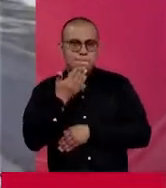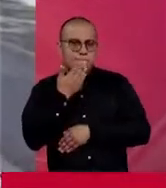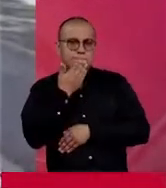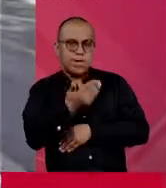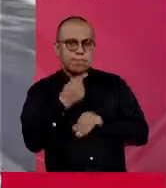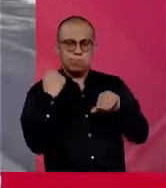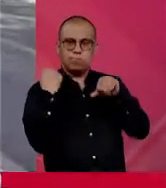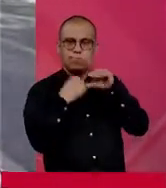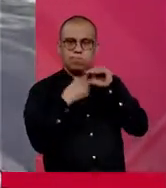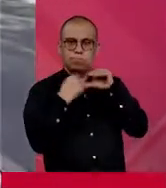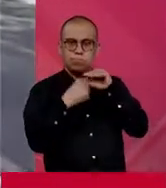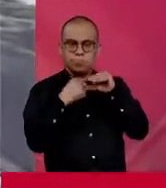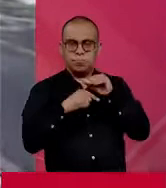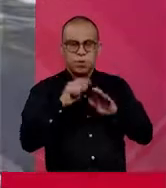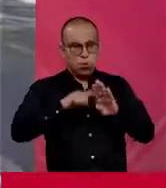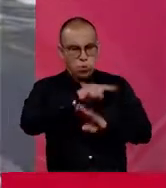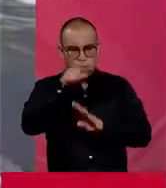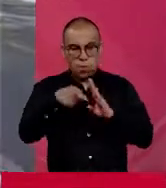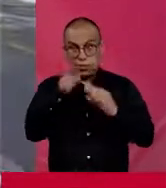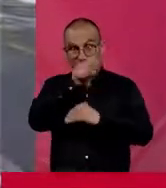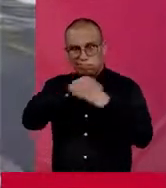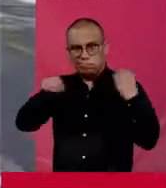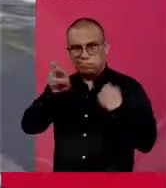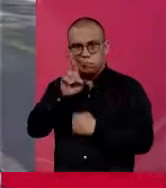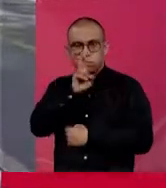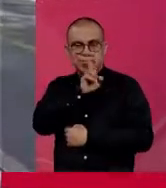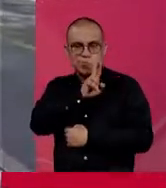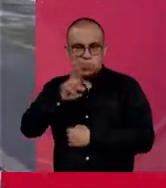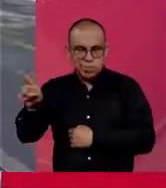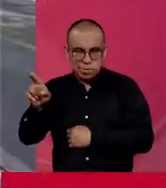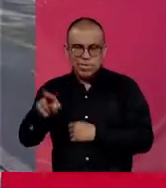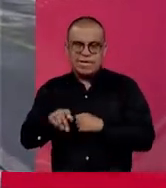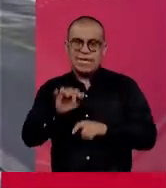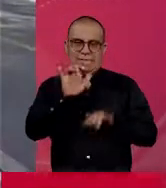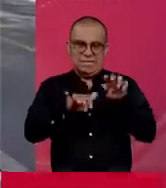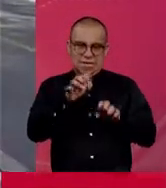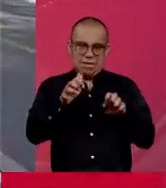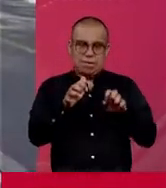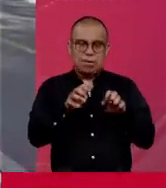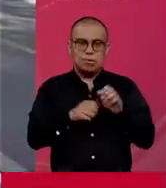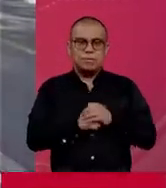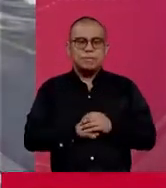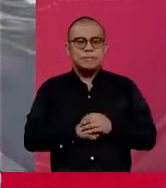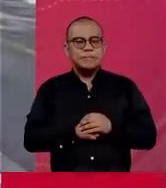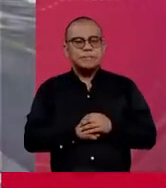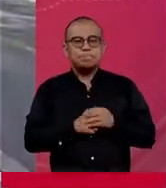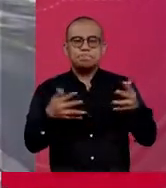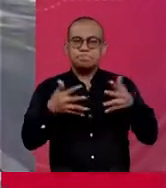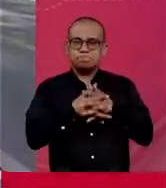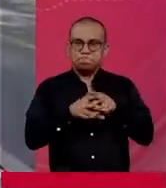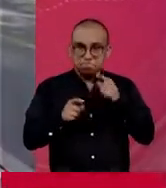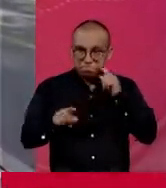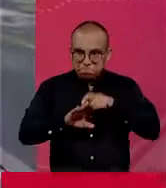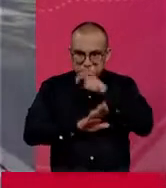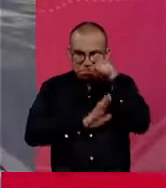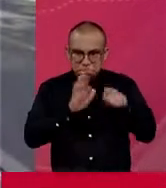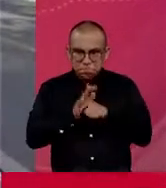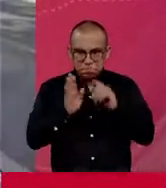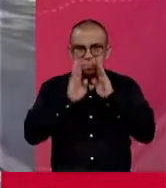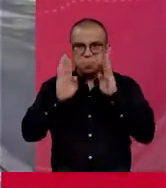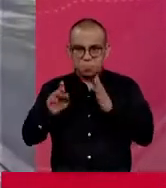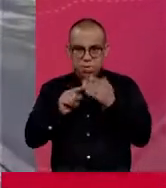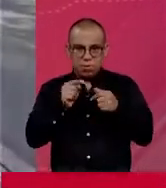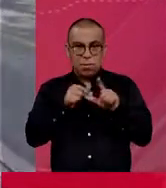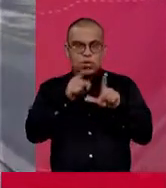por correo electrónico y por correo electrónico se le responde inmediatamente a la secretaría distrital para que las máquinas y los ventiladores aparezcan en el